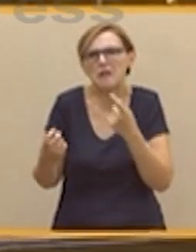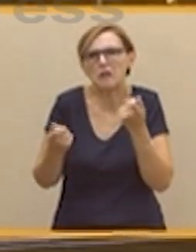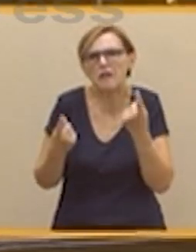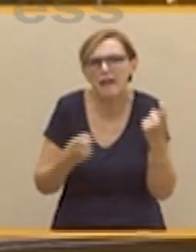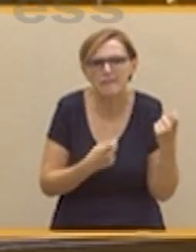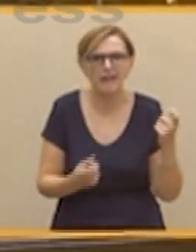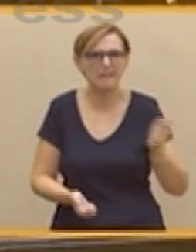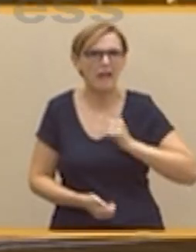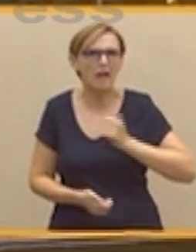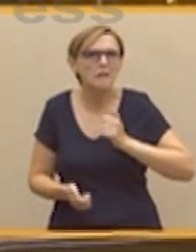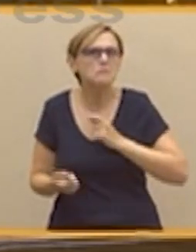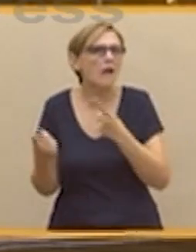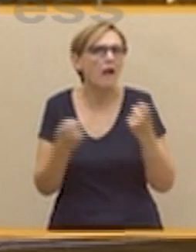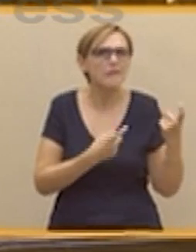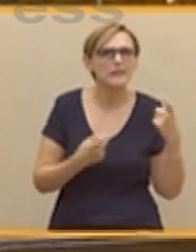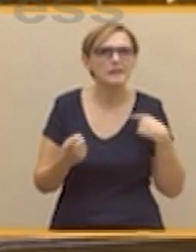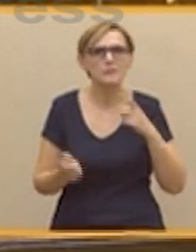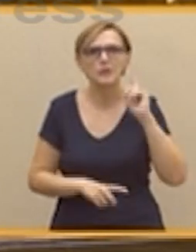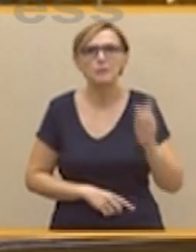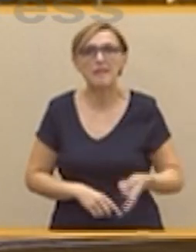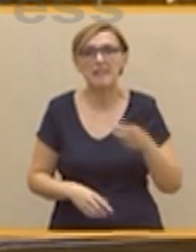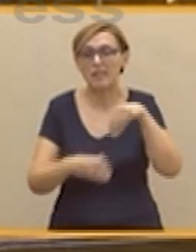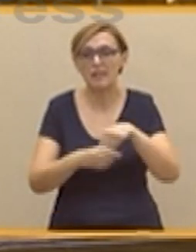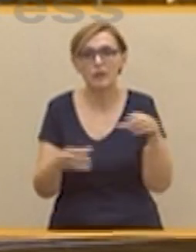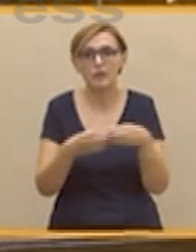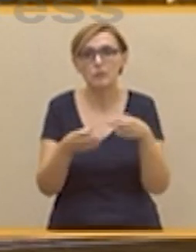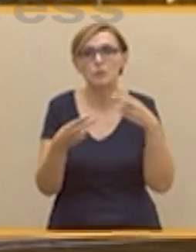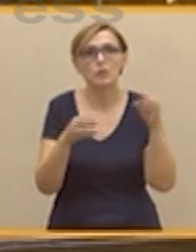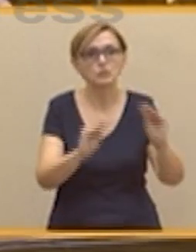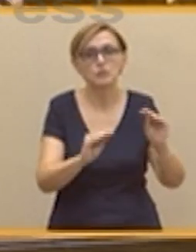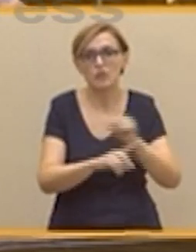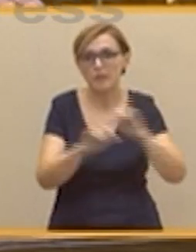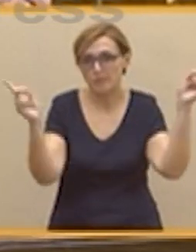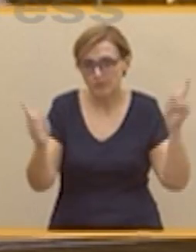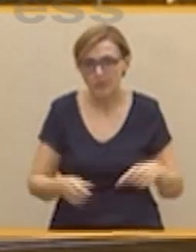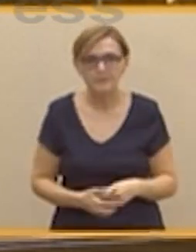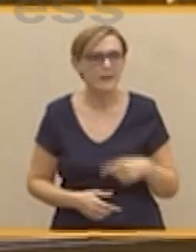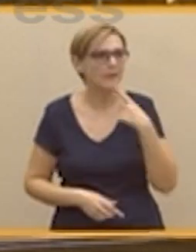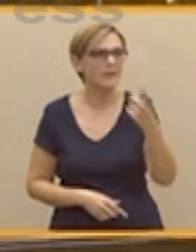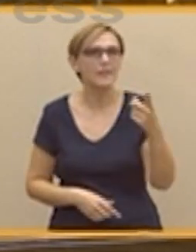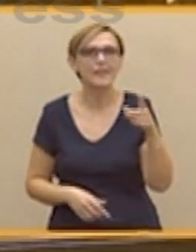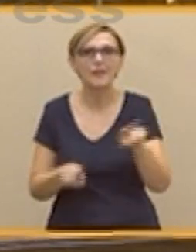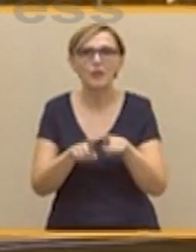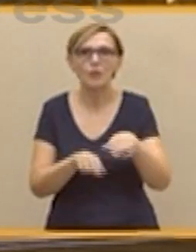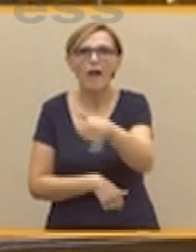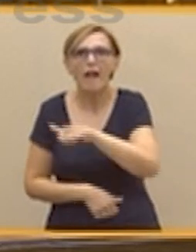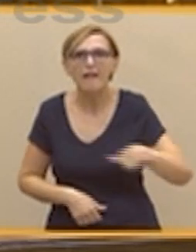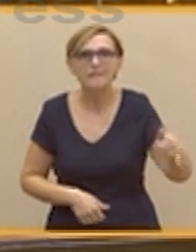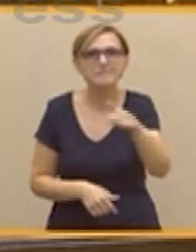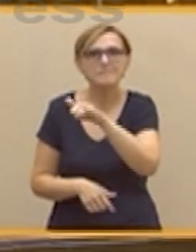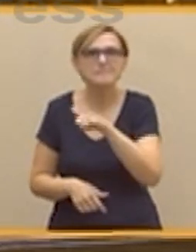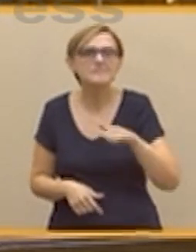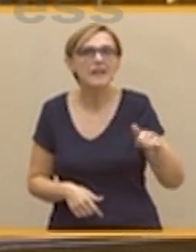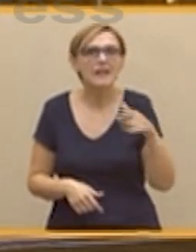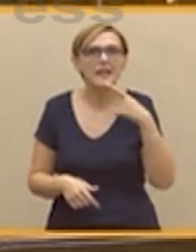arriba, porque usted no manda ni siquiera en su partido. Le iba a decir a usted que es la marioneta gatopardiana de las élites, pero creo que me